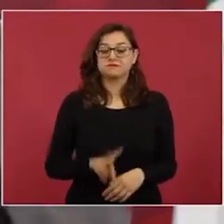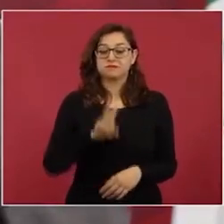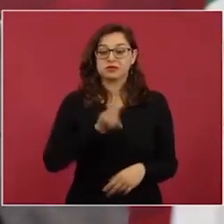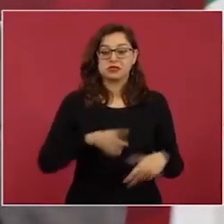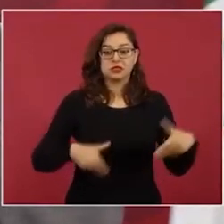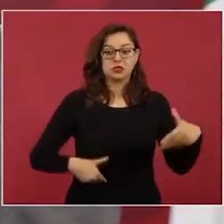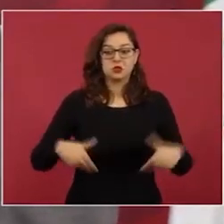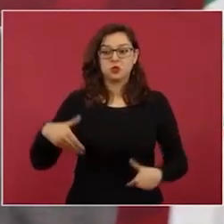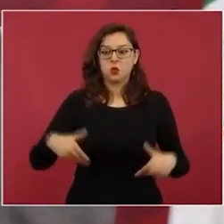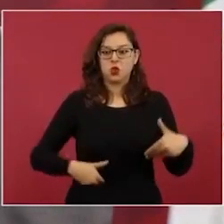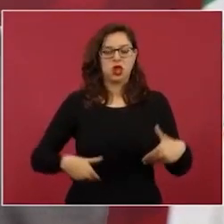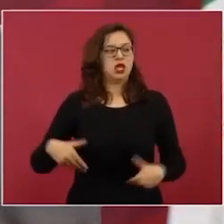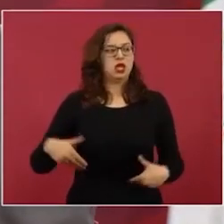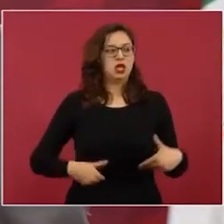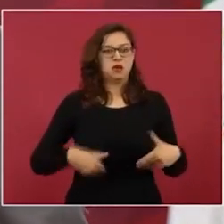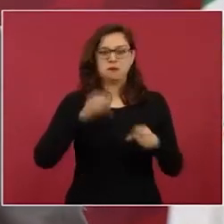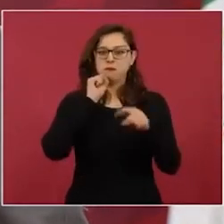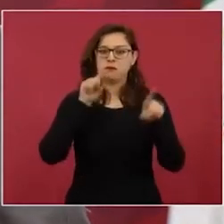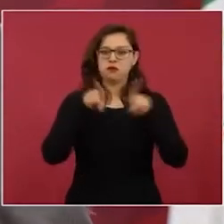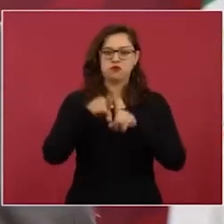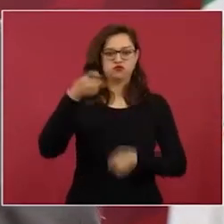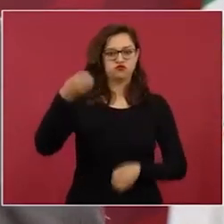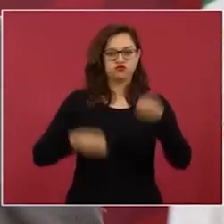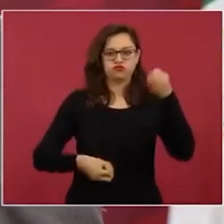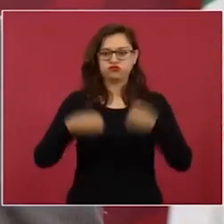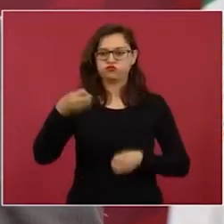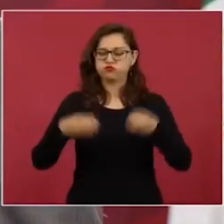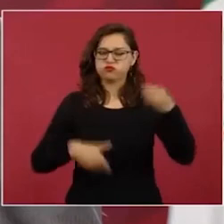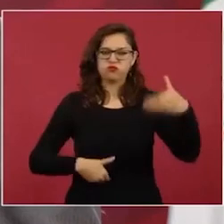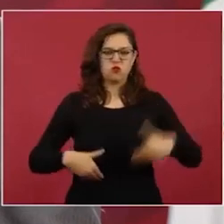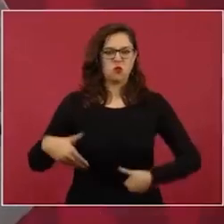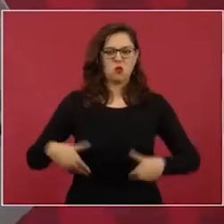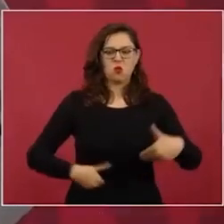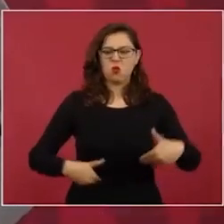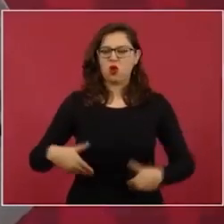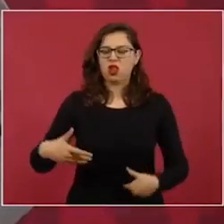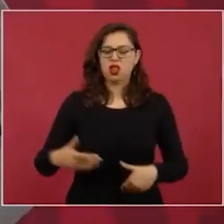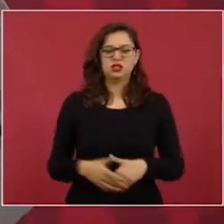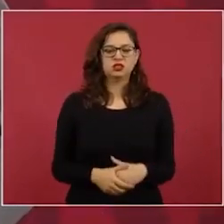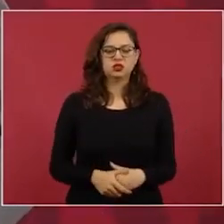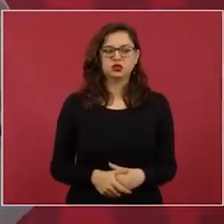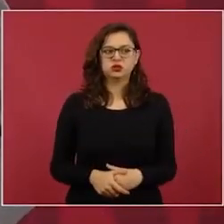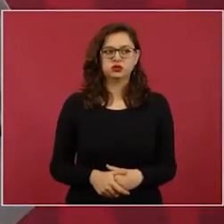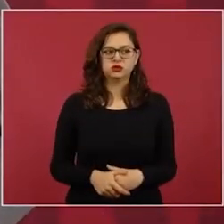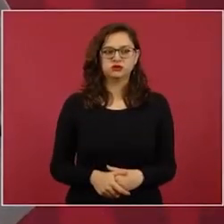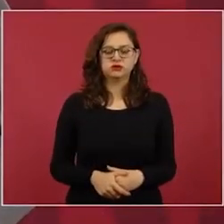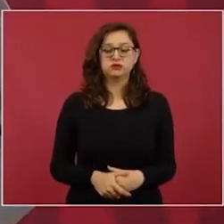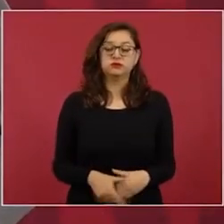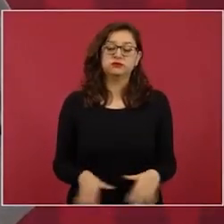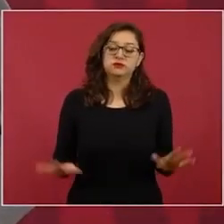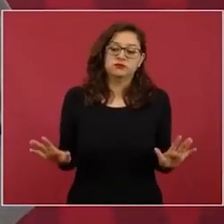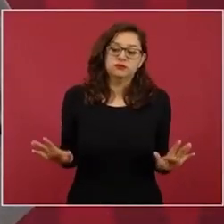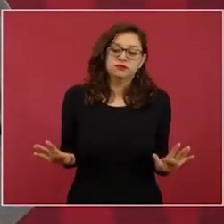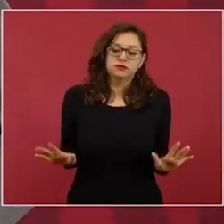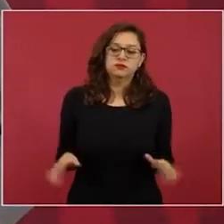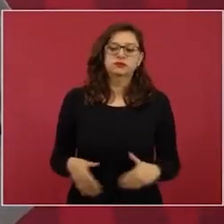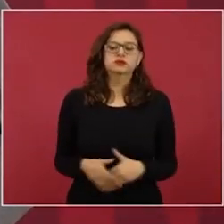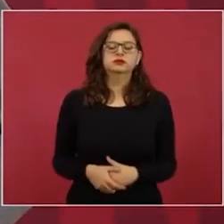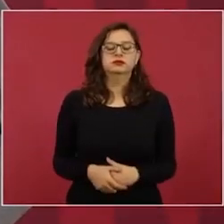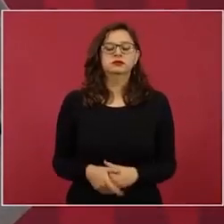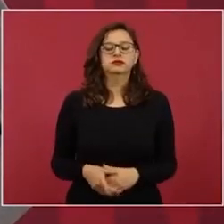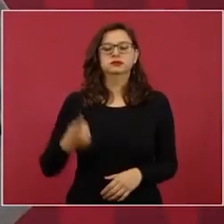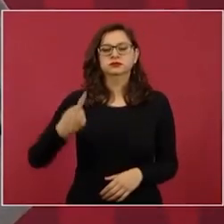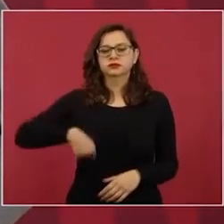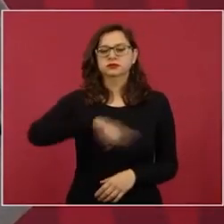y jueces lo mismo no todos, afortunadamente pero en fin vamos a seguir